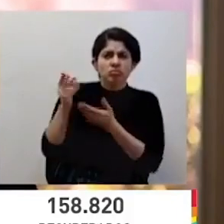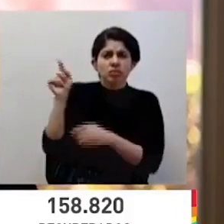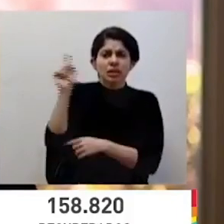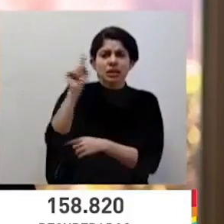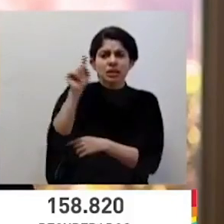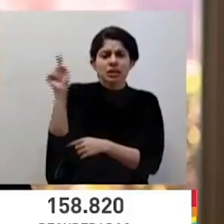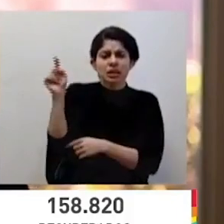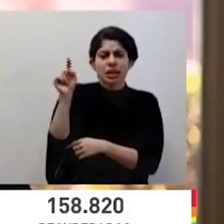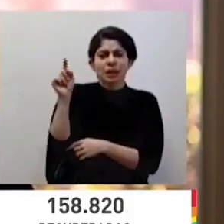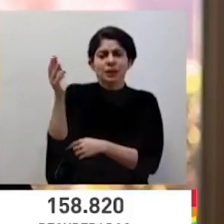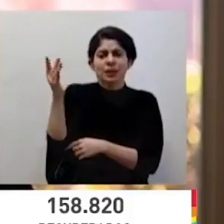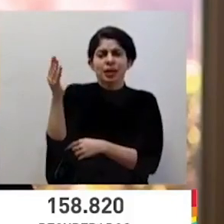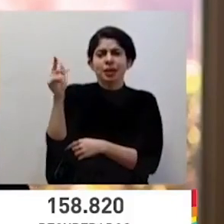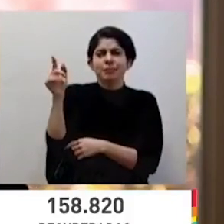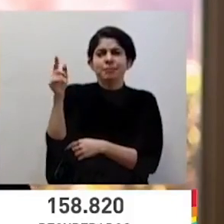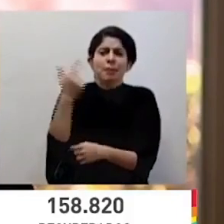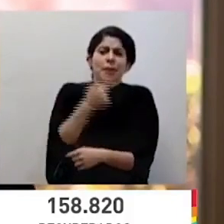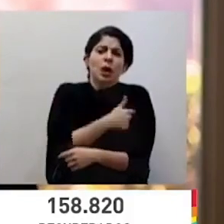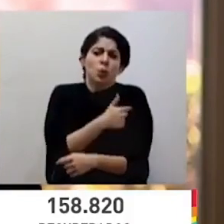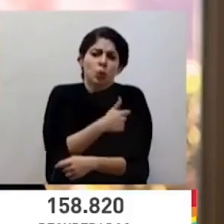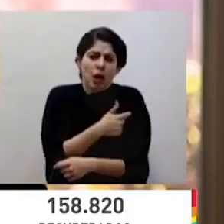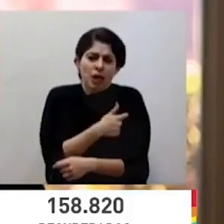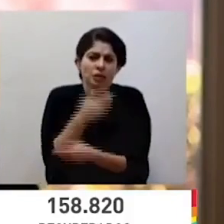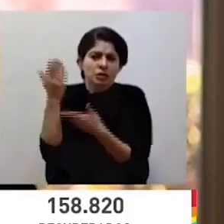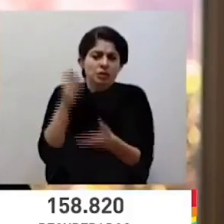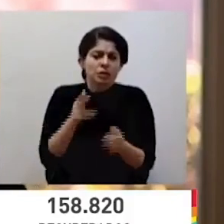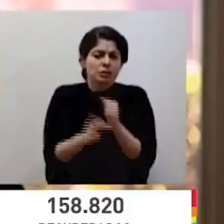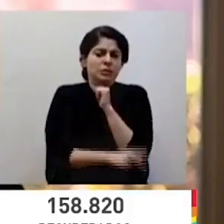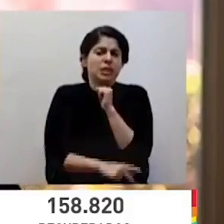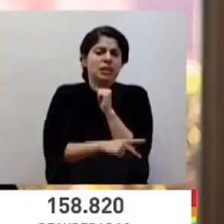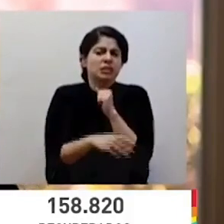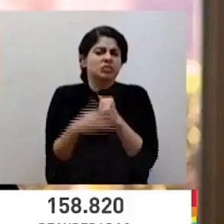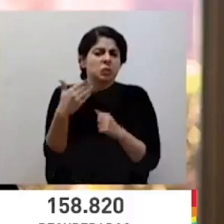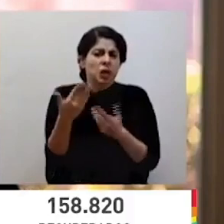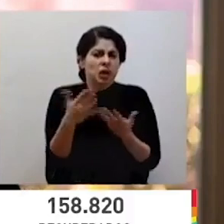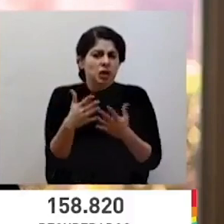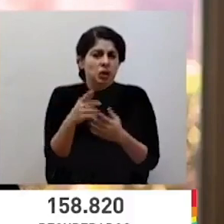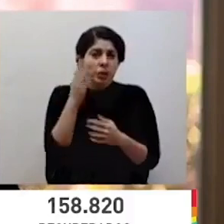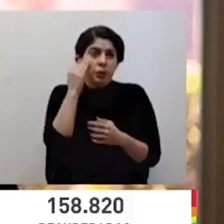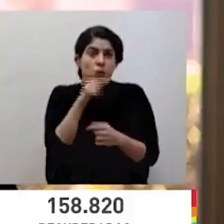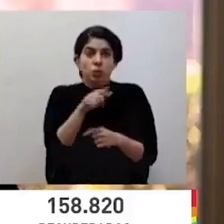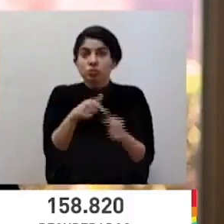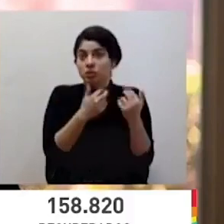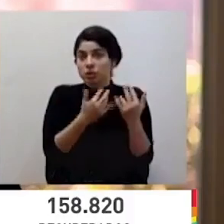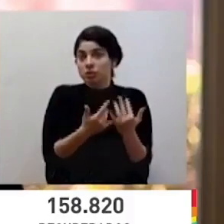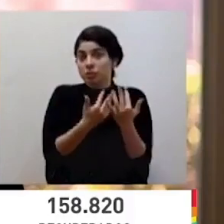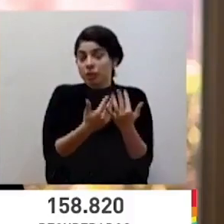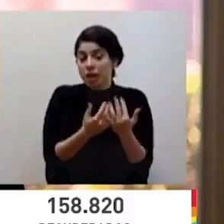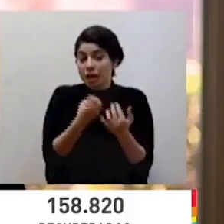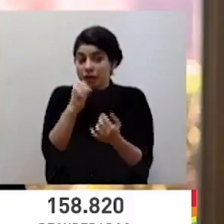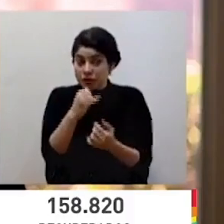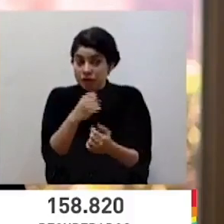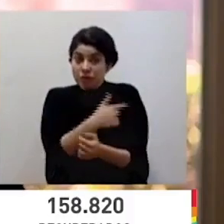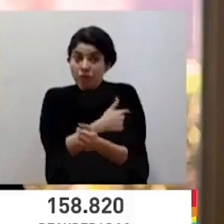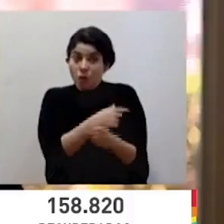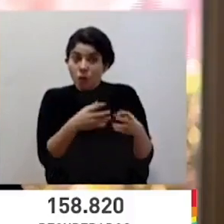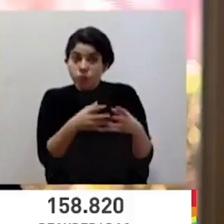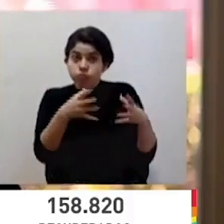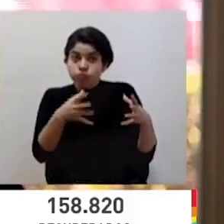vacunas al país en la expectativa de que se amplíe la vacunación